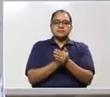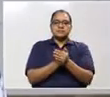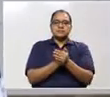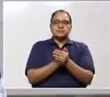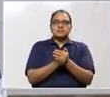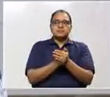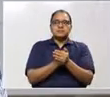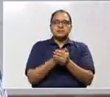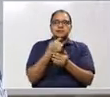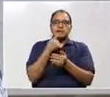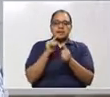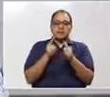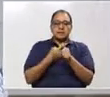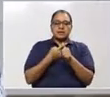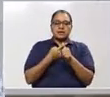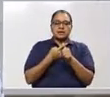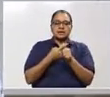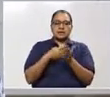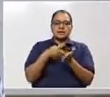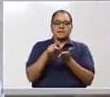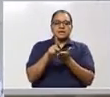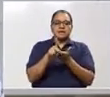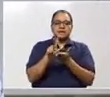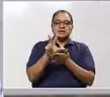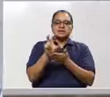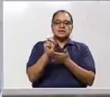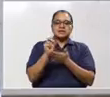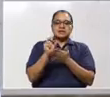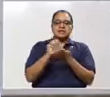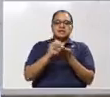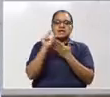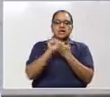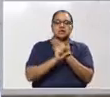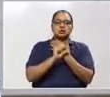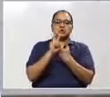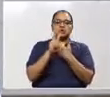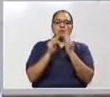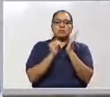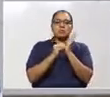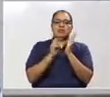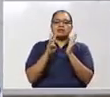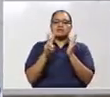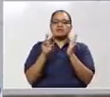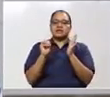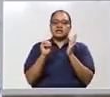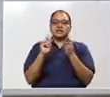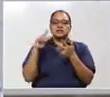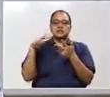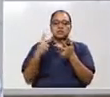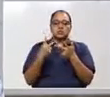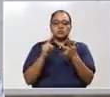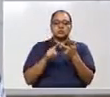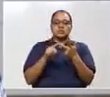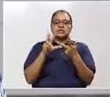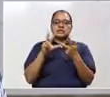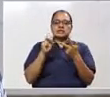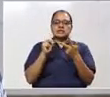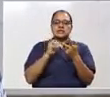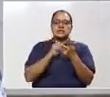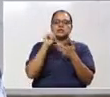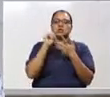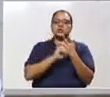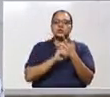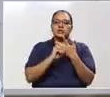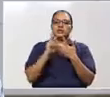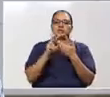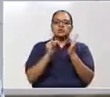La primera cuota hasta el 30 de agosto del 2020. La segunda cuota hasta el 30 de octubre